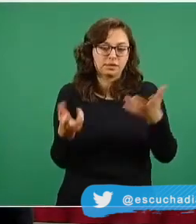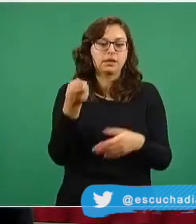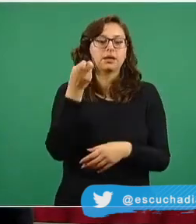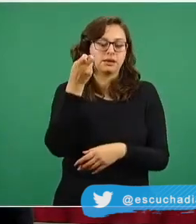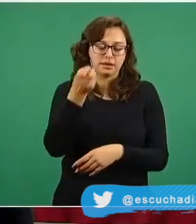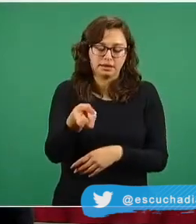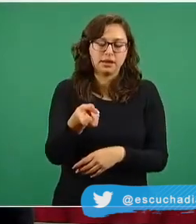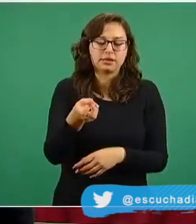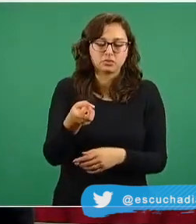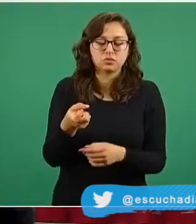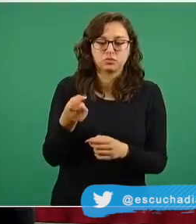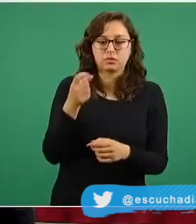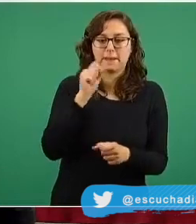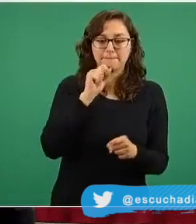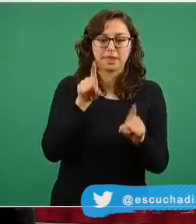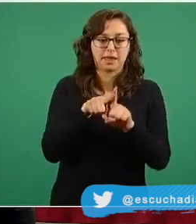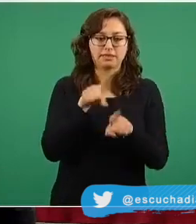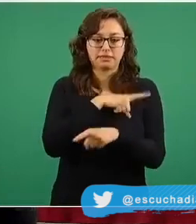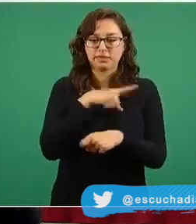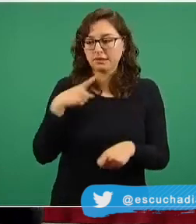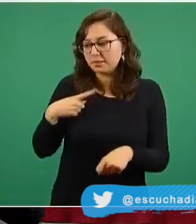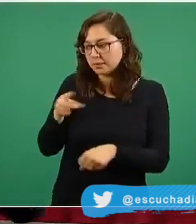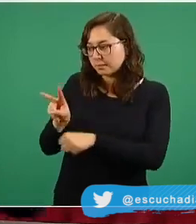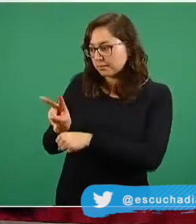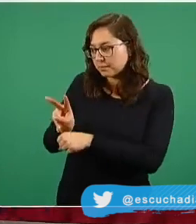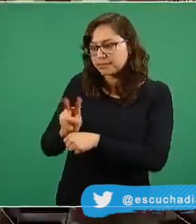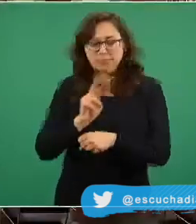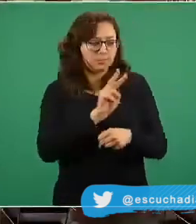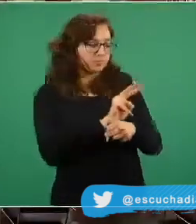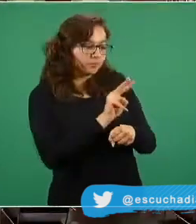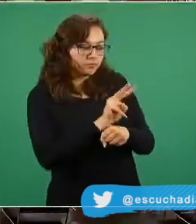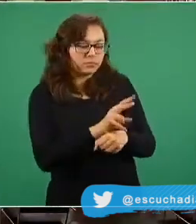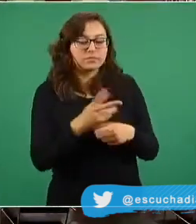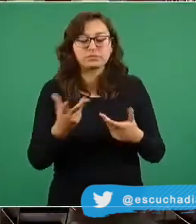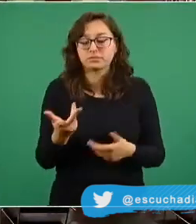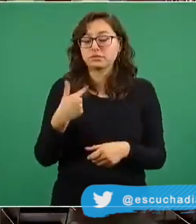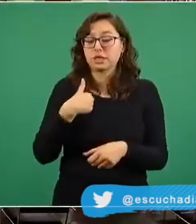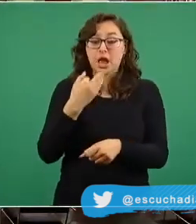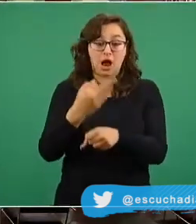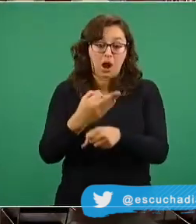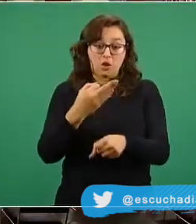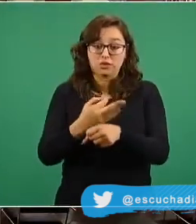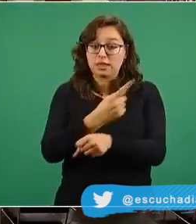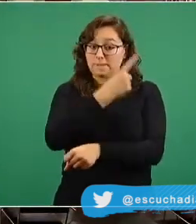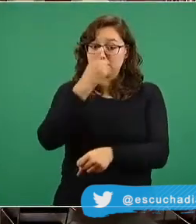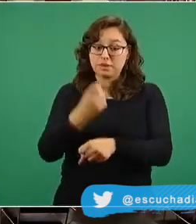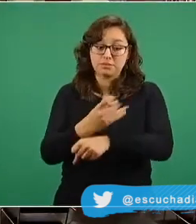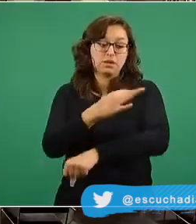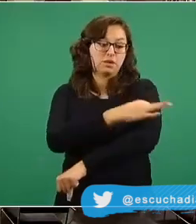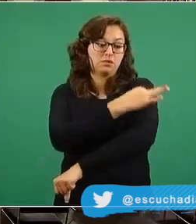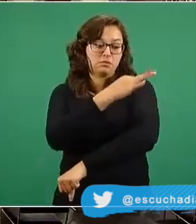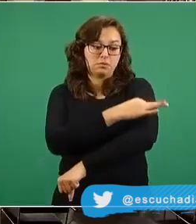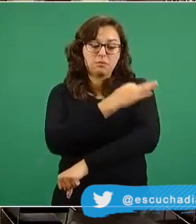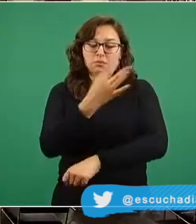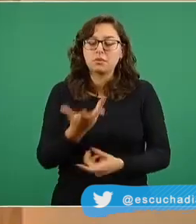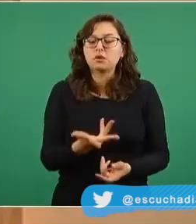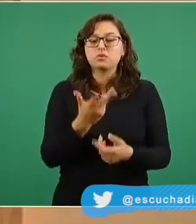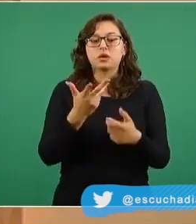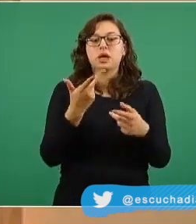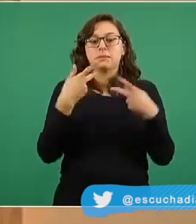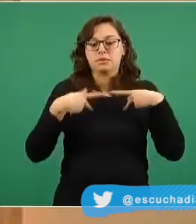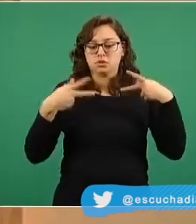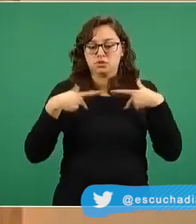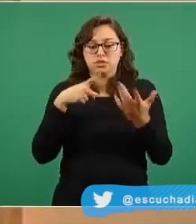vacunación inicial en la etapa 1 a personal de salud definimos la zona metropolitana del valle de méxico como